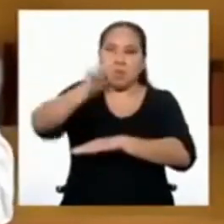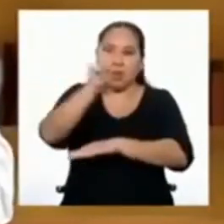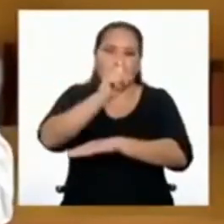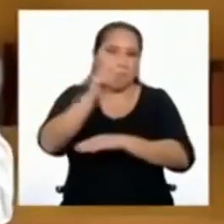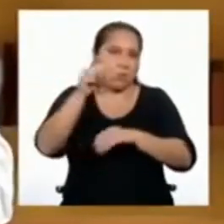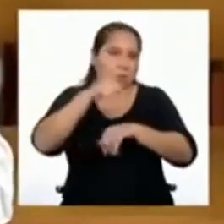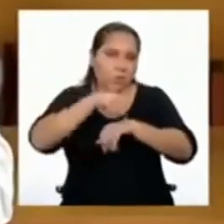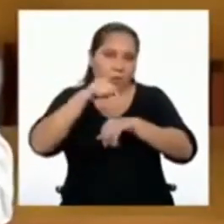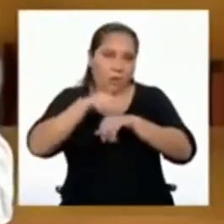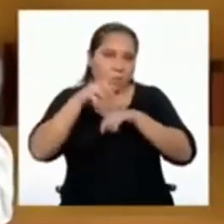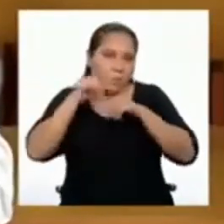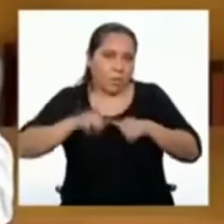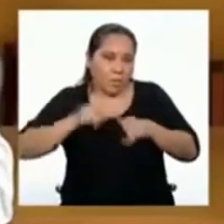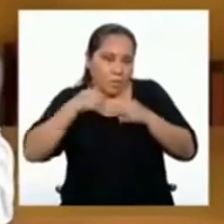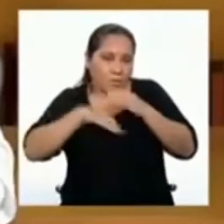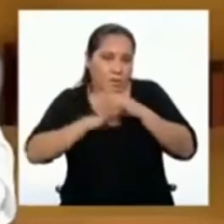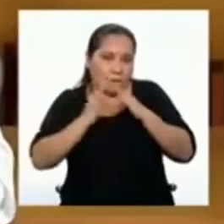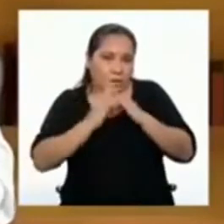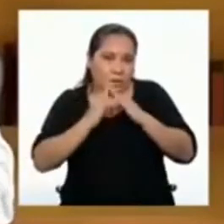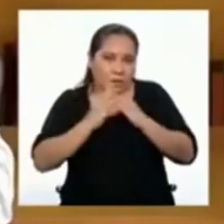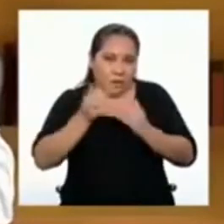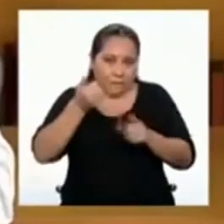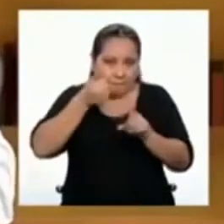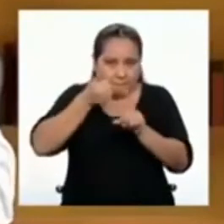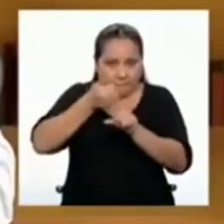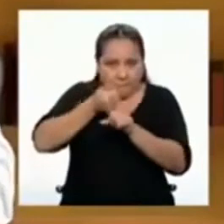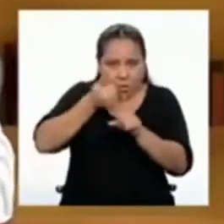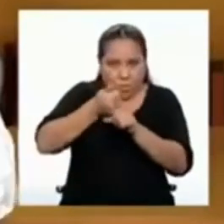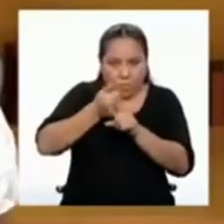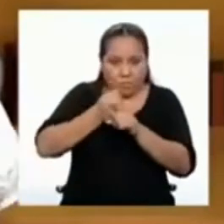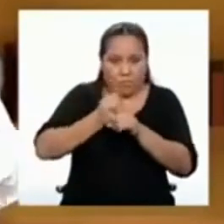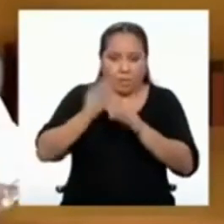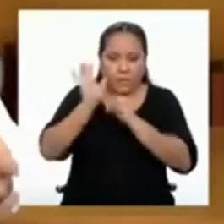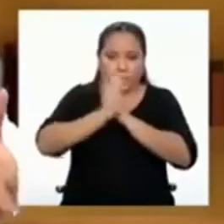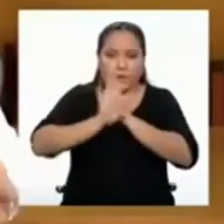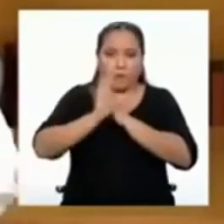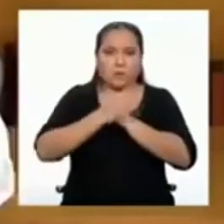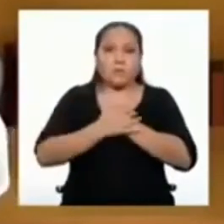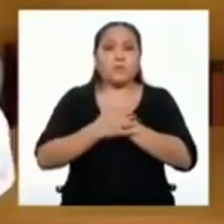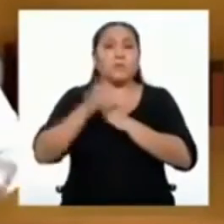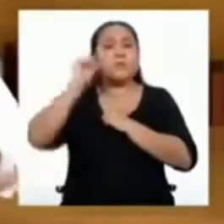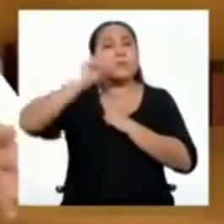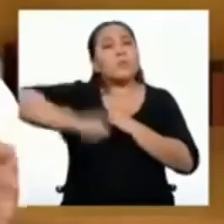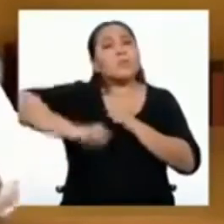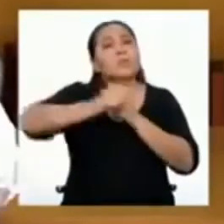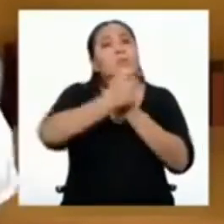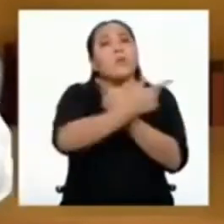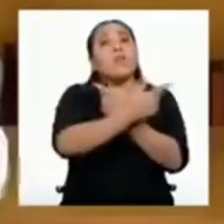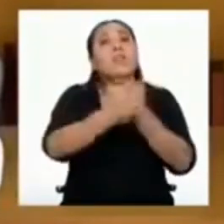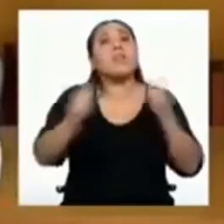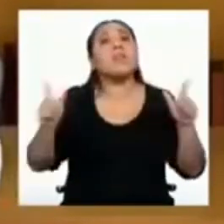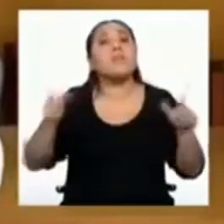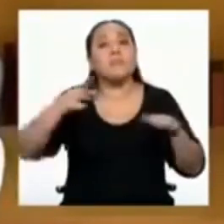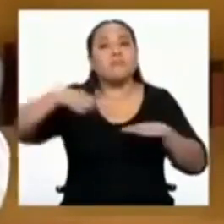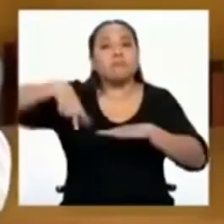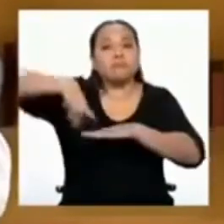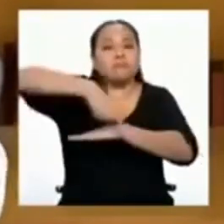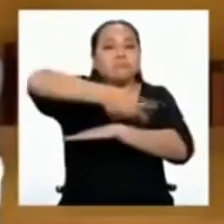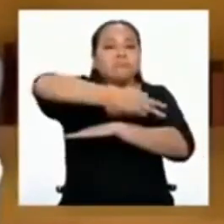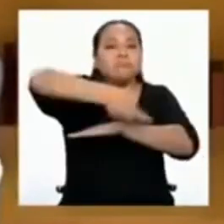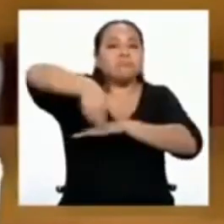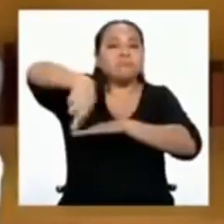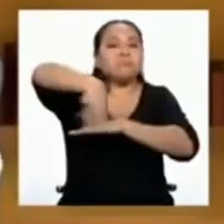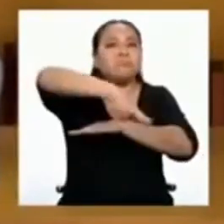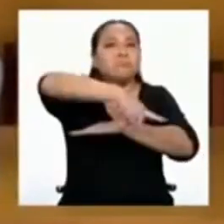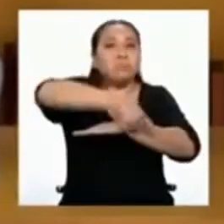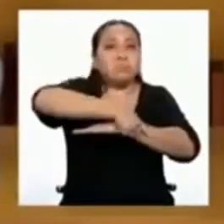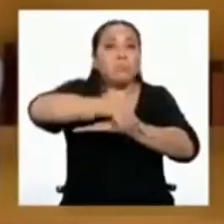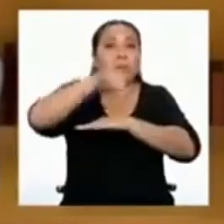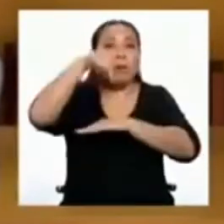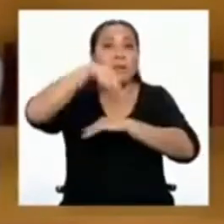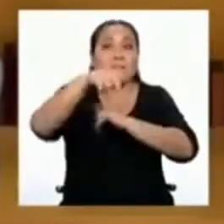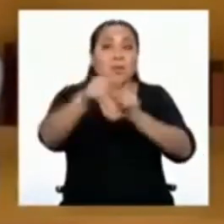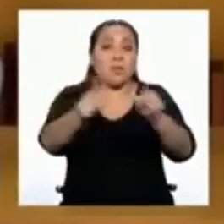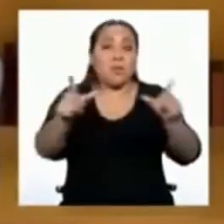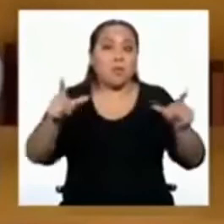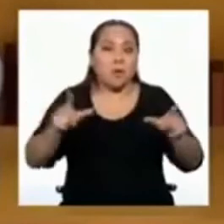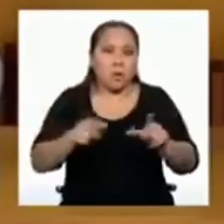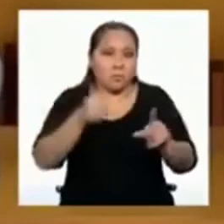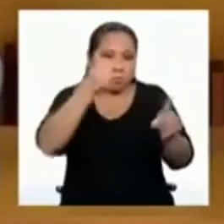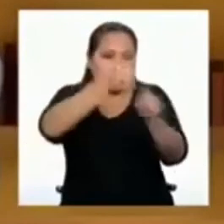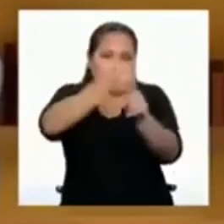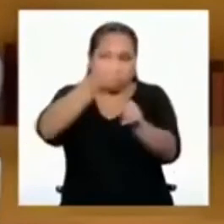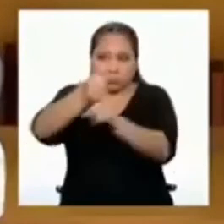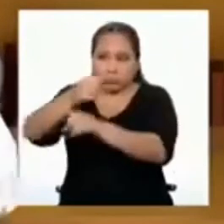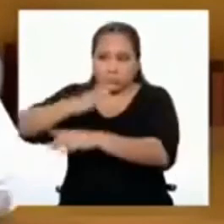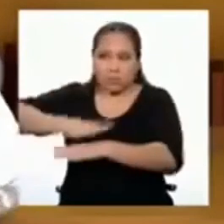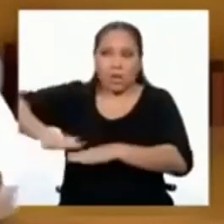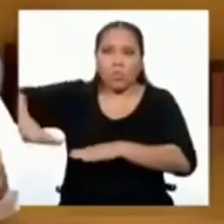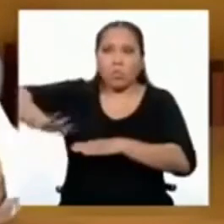cuarentena, por nuestra propia seguridad, claro. Somos libres de recorrerlo porque el espacio común nos pertenece.